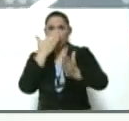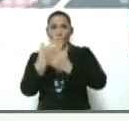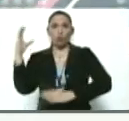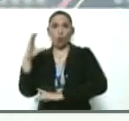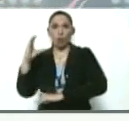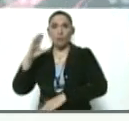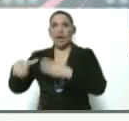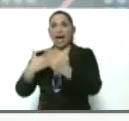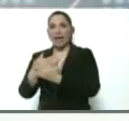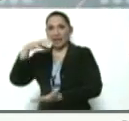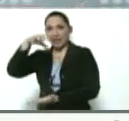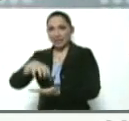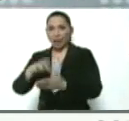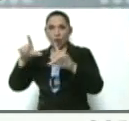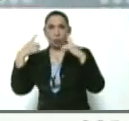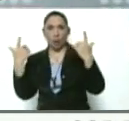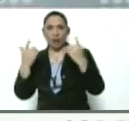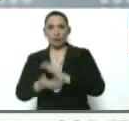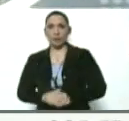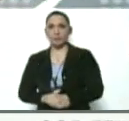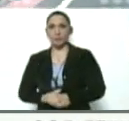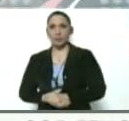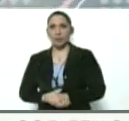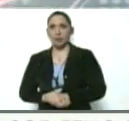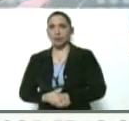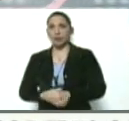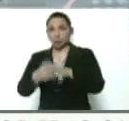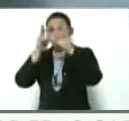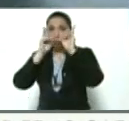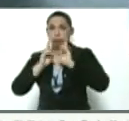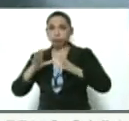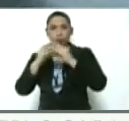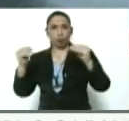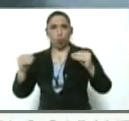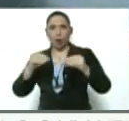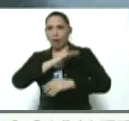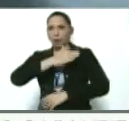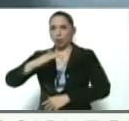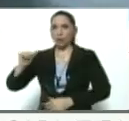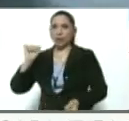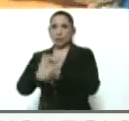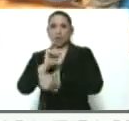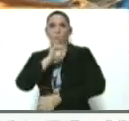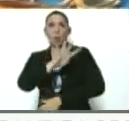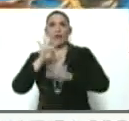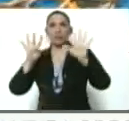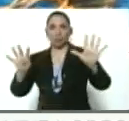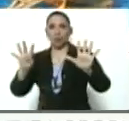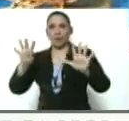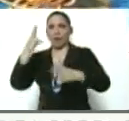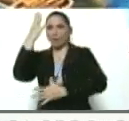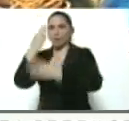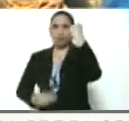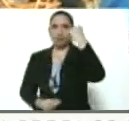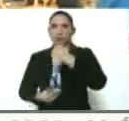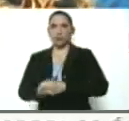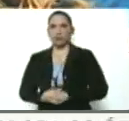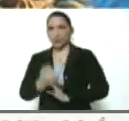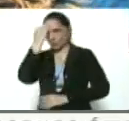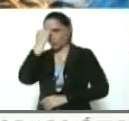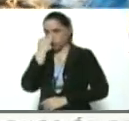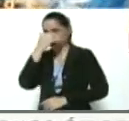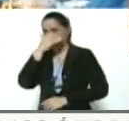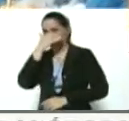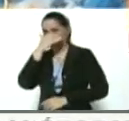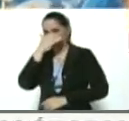el estado de La Guayra, peinar toda la costa y eso nos ha permitido la detención de 49 de los fugitivos, de los mercenarios y desactores